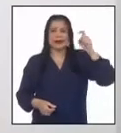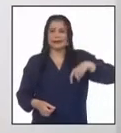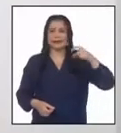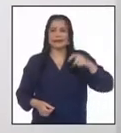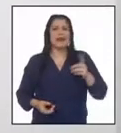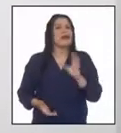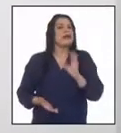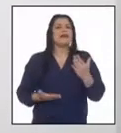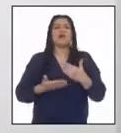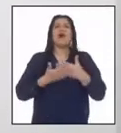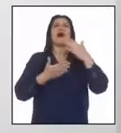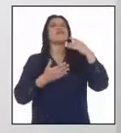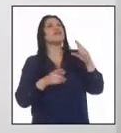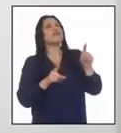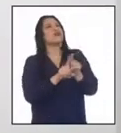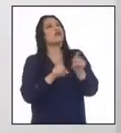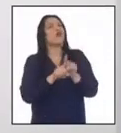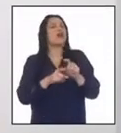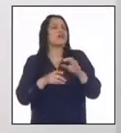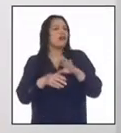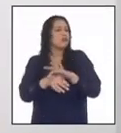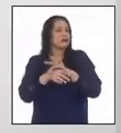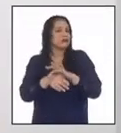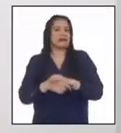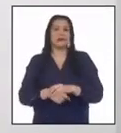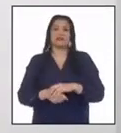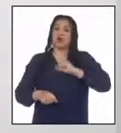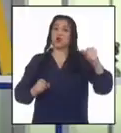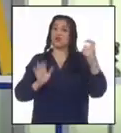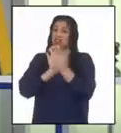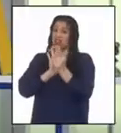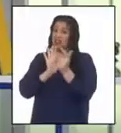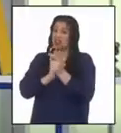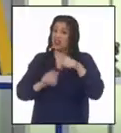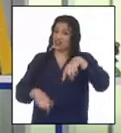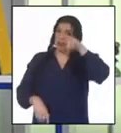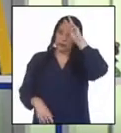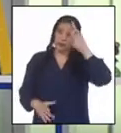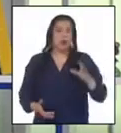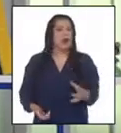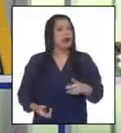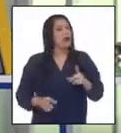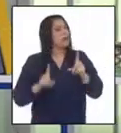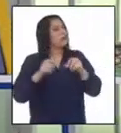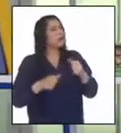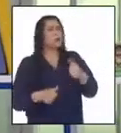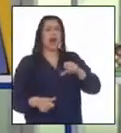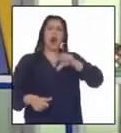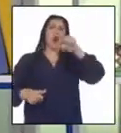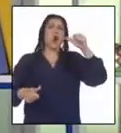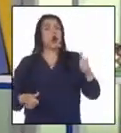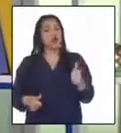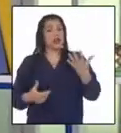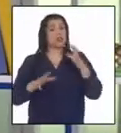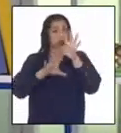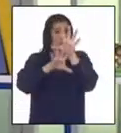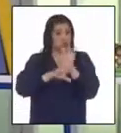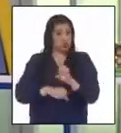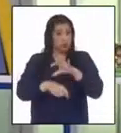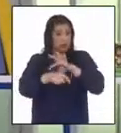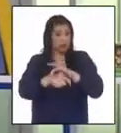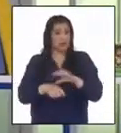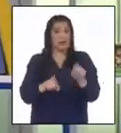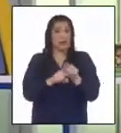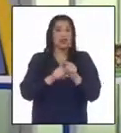impedir el antes frecuente ejercicio ilícito de la medicina. Profesora, ¿existían otras prácticas tradicionales además del